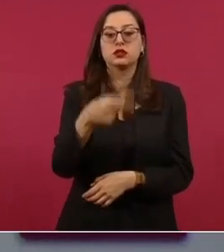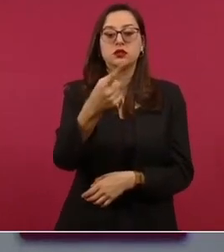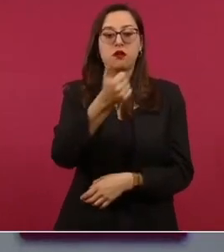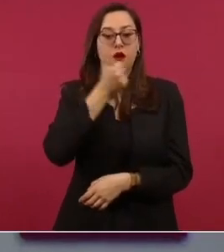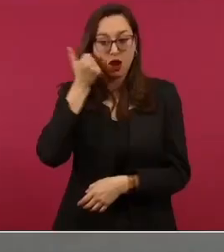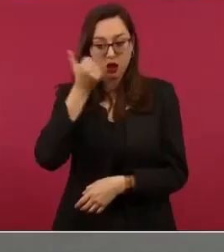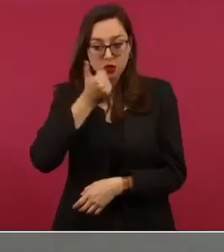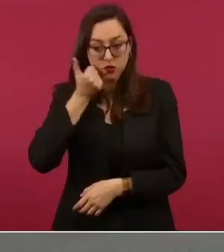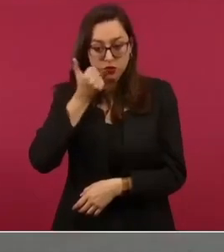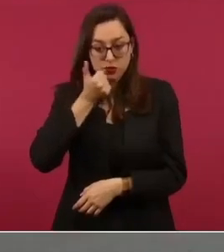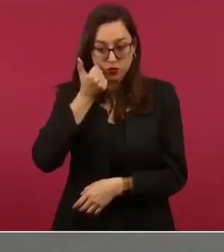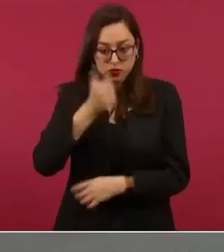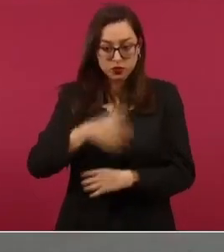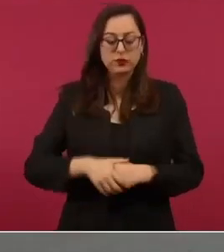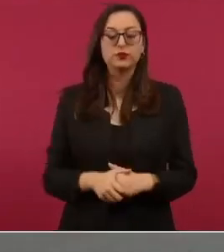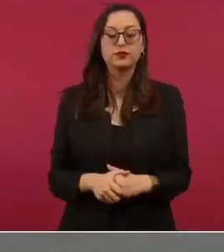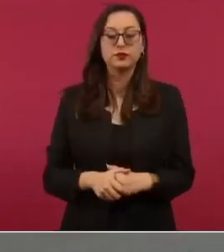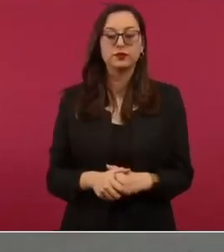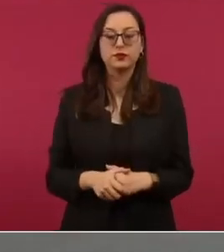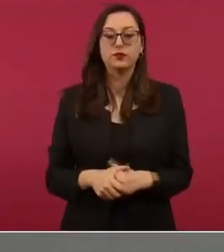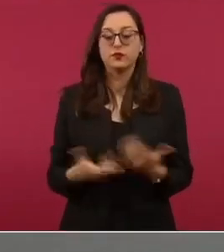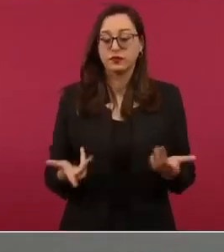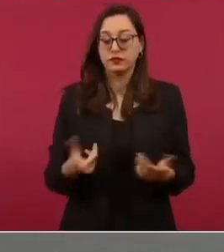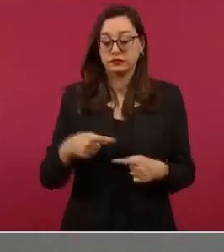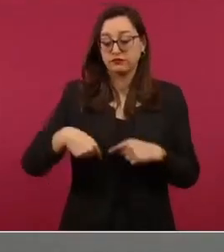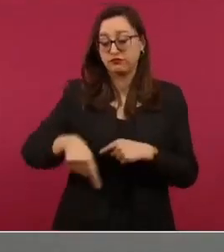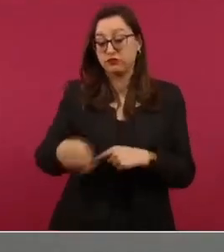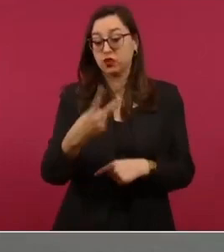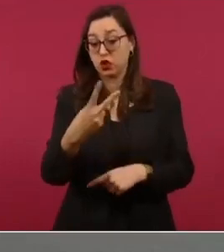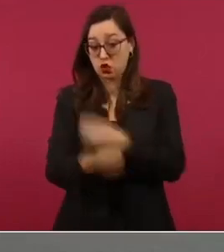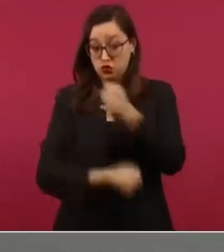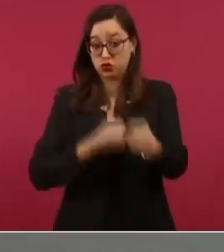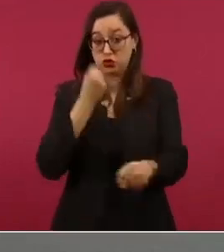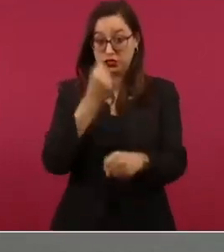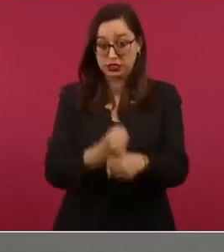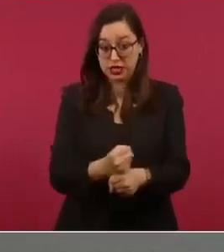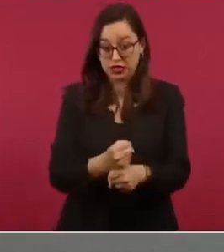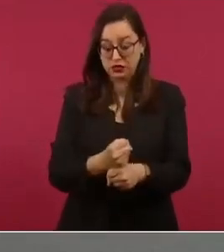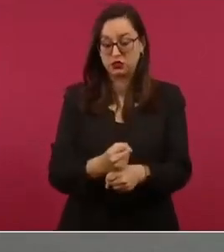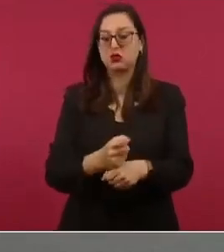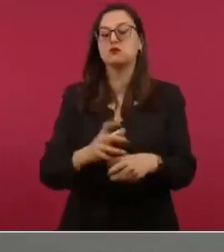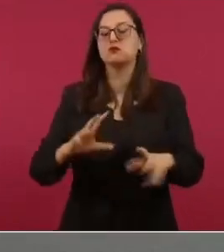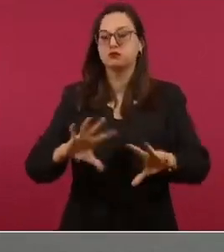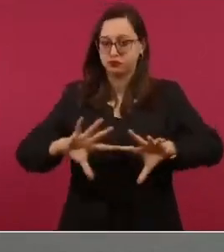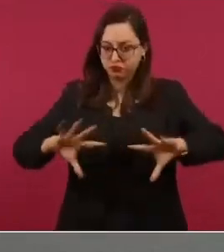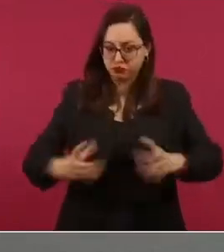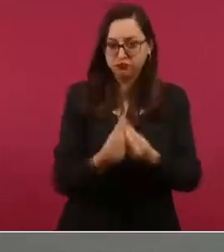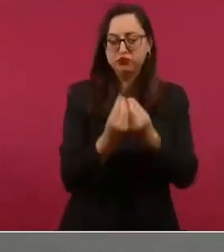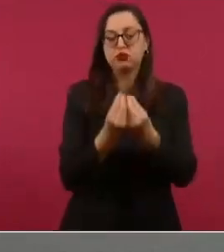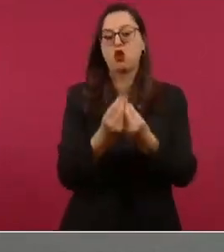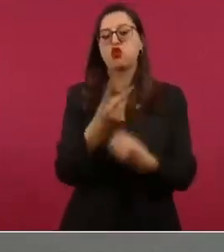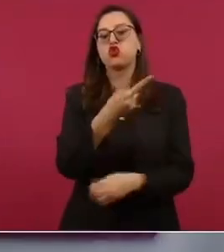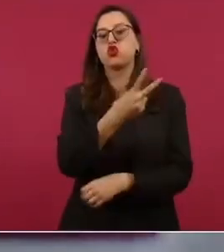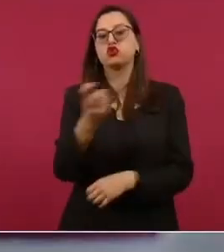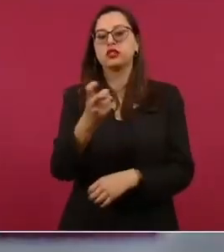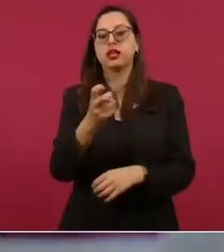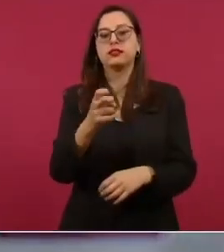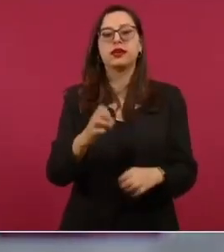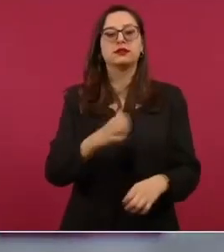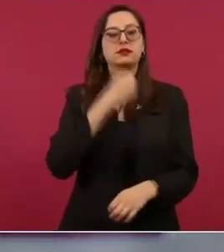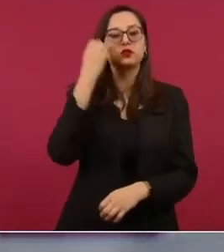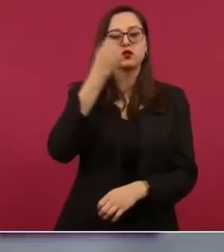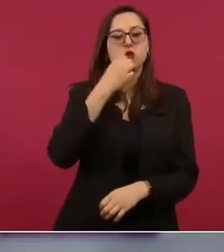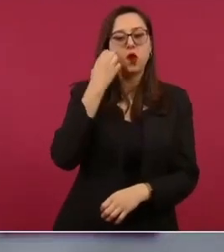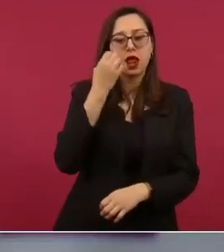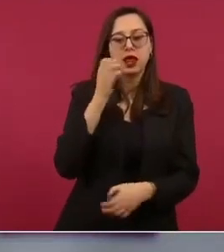alumnos antes de terminar nuestro gobierno serán doscientos planteles y sesenta mil